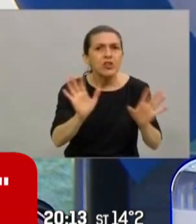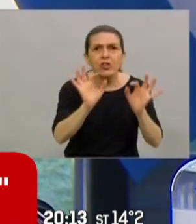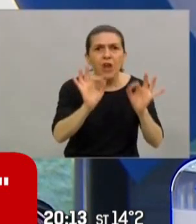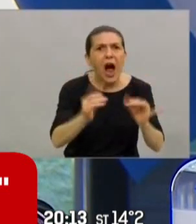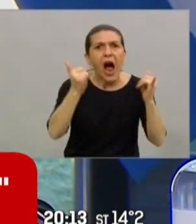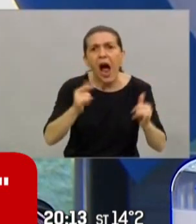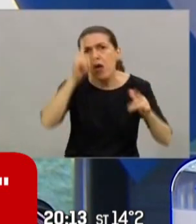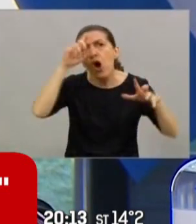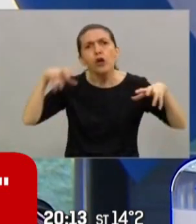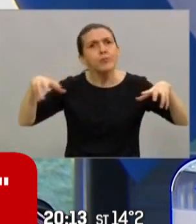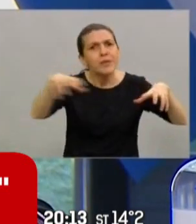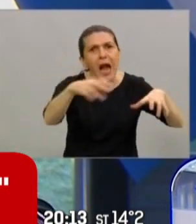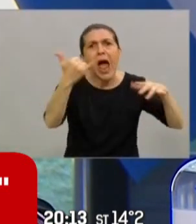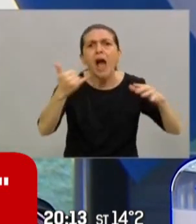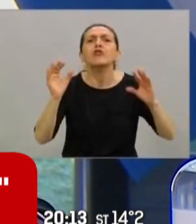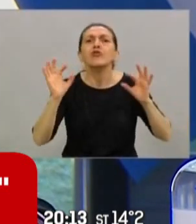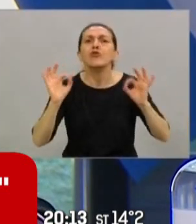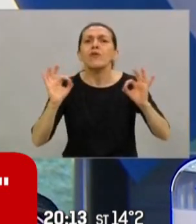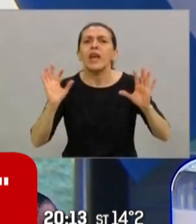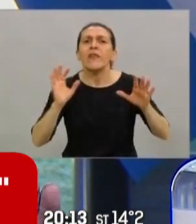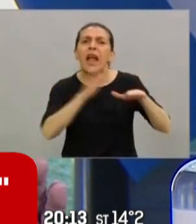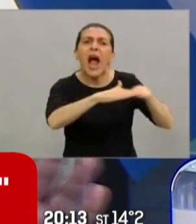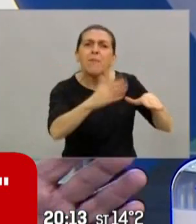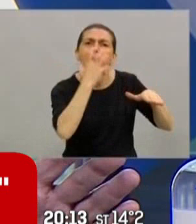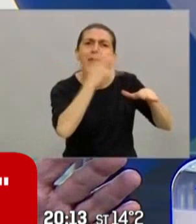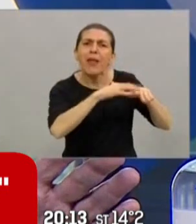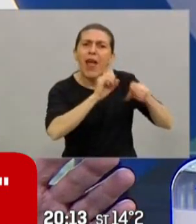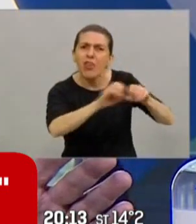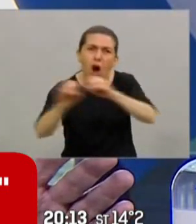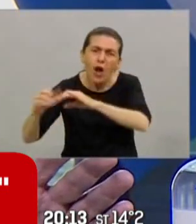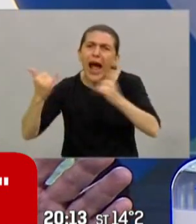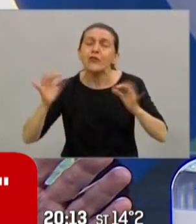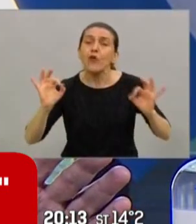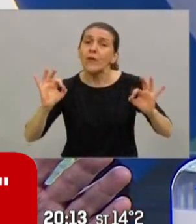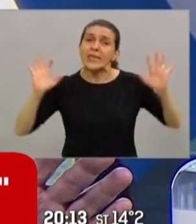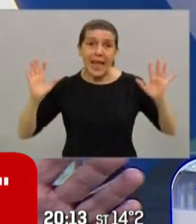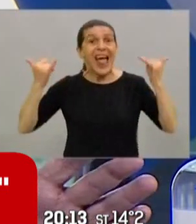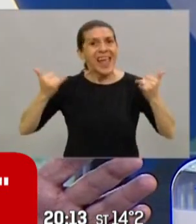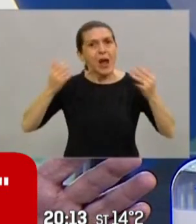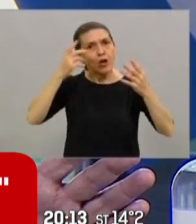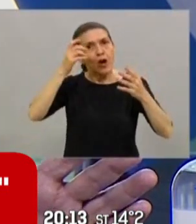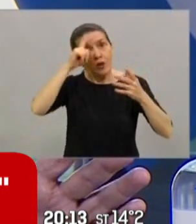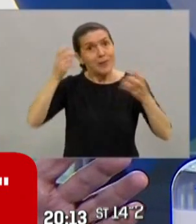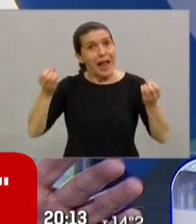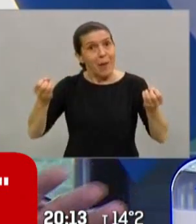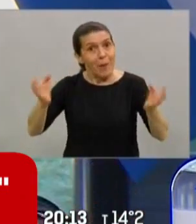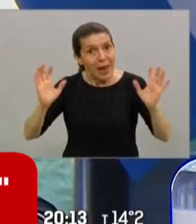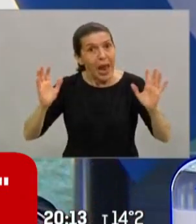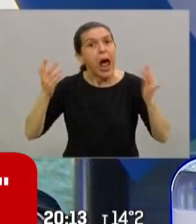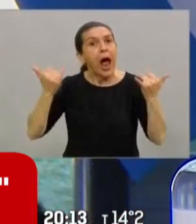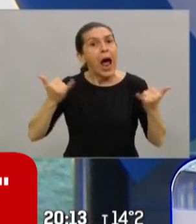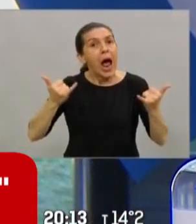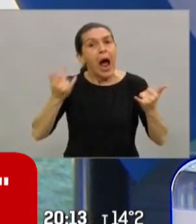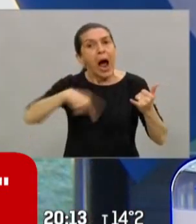camas en los hospitales, todo tiene la precariedad a la que nos impone